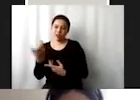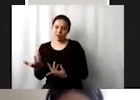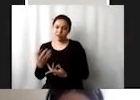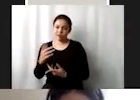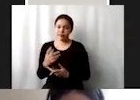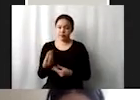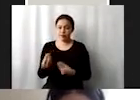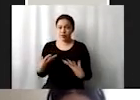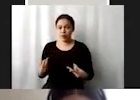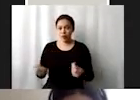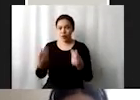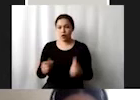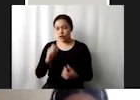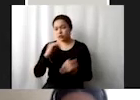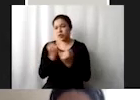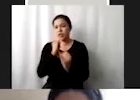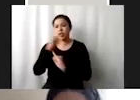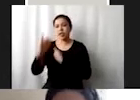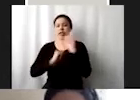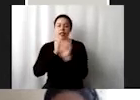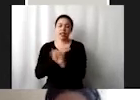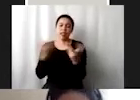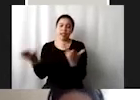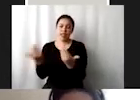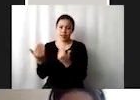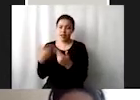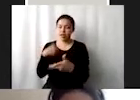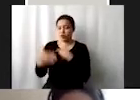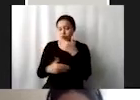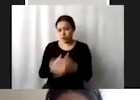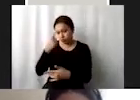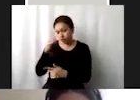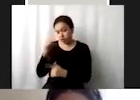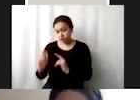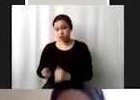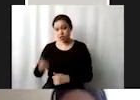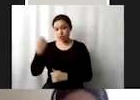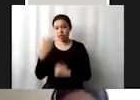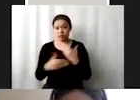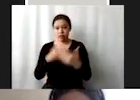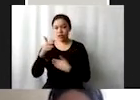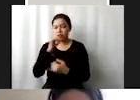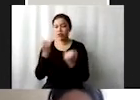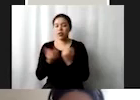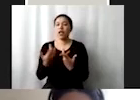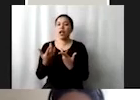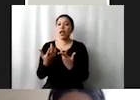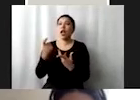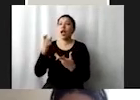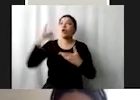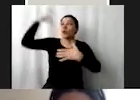cooperación internacional y los procesos tecnológicos como por ejemplo la captación la